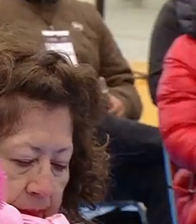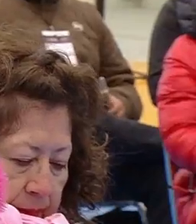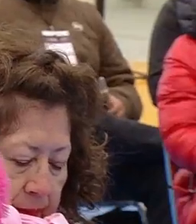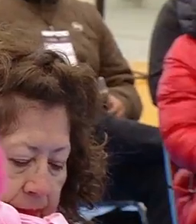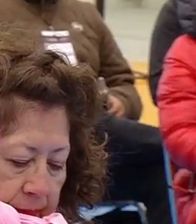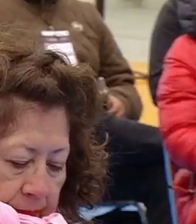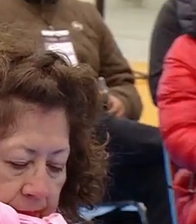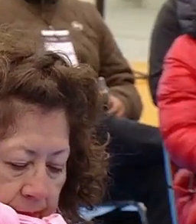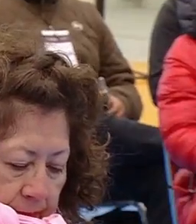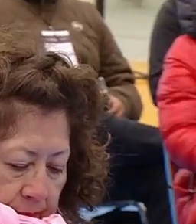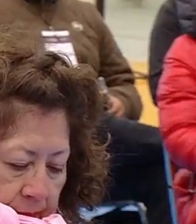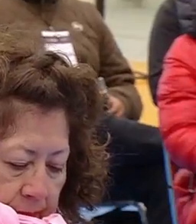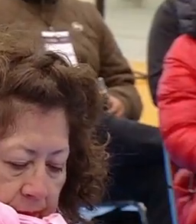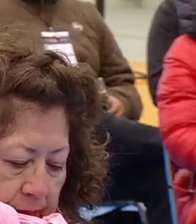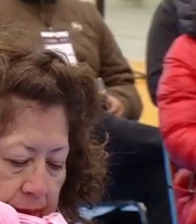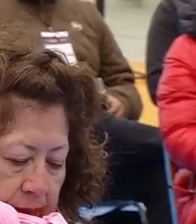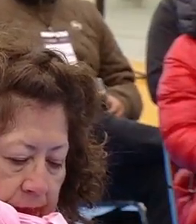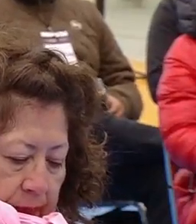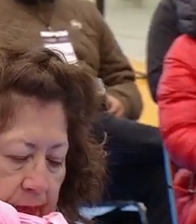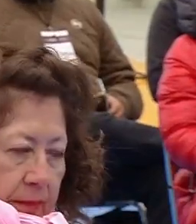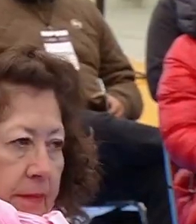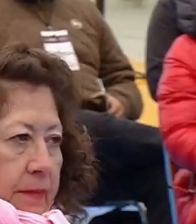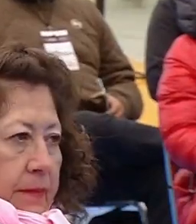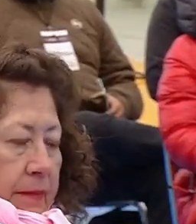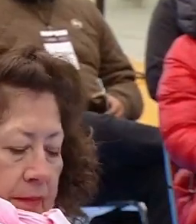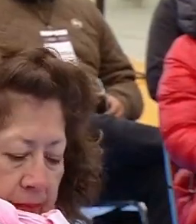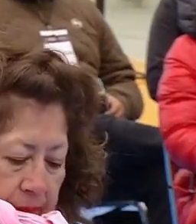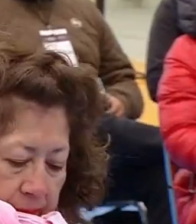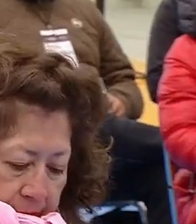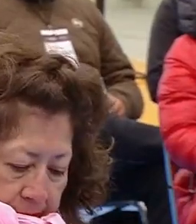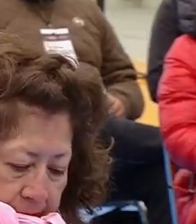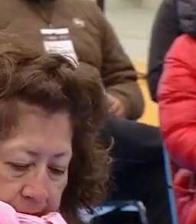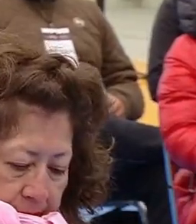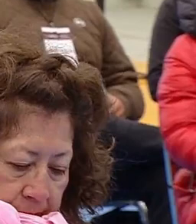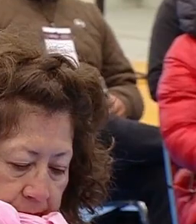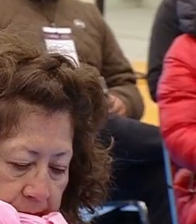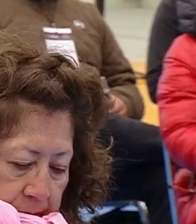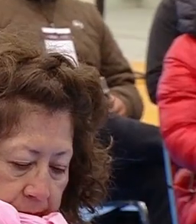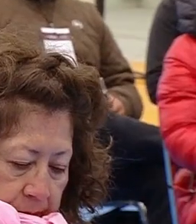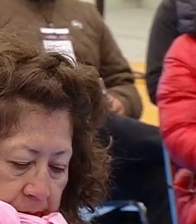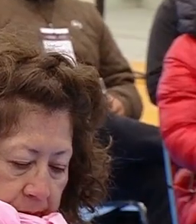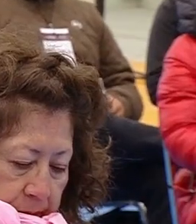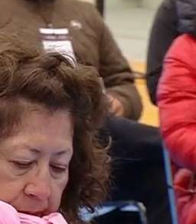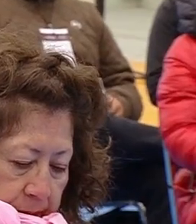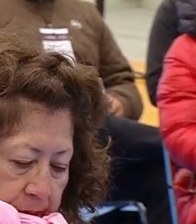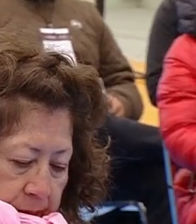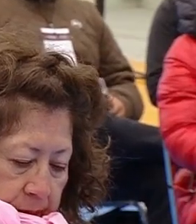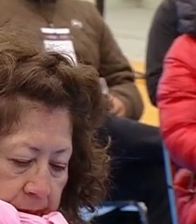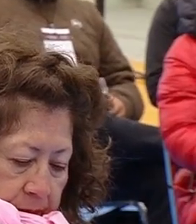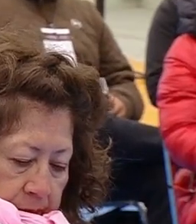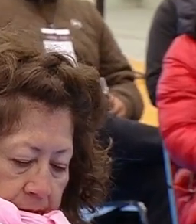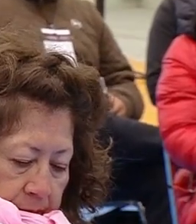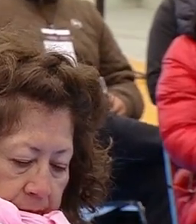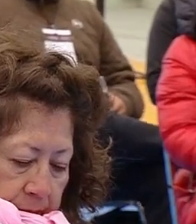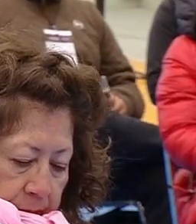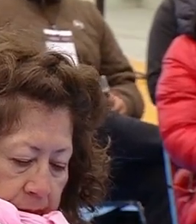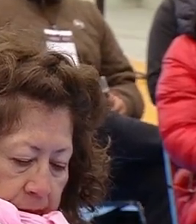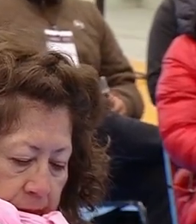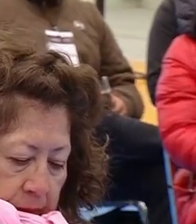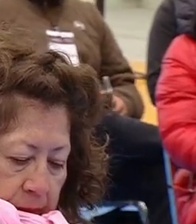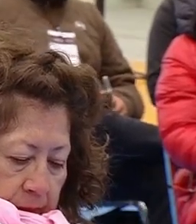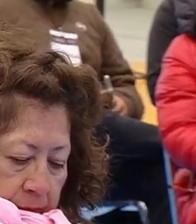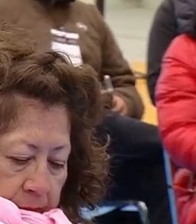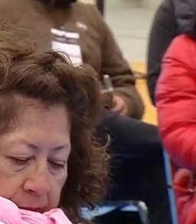competir por Morena mientras que la otra hermana por el PRI al mismo tiempo por la presidencia municipal entonces son casos en los que están tratando de fortalecer